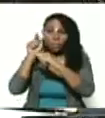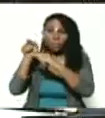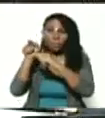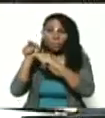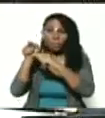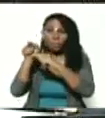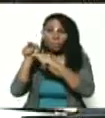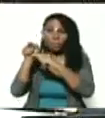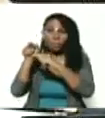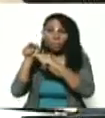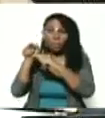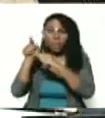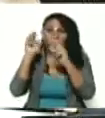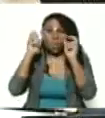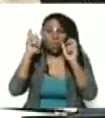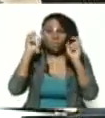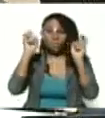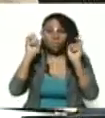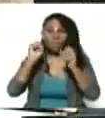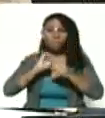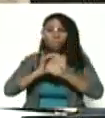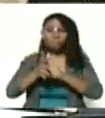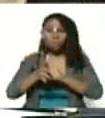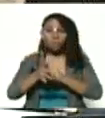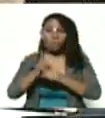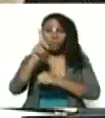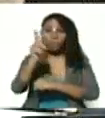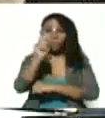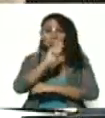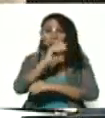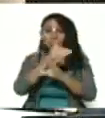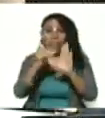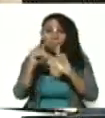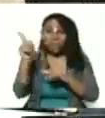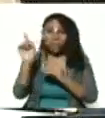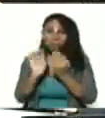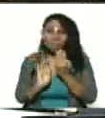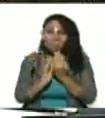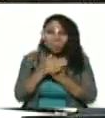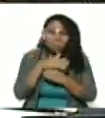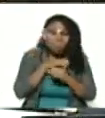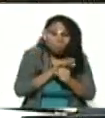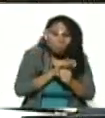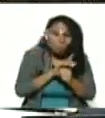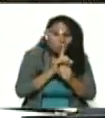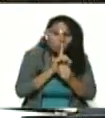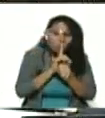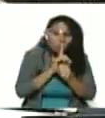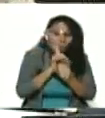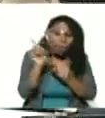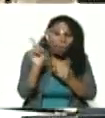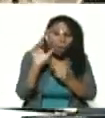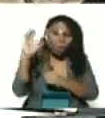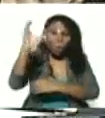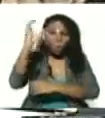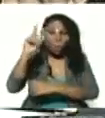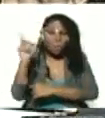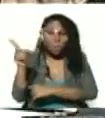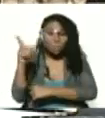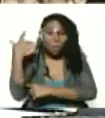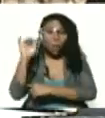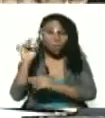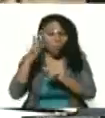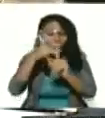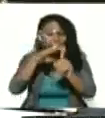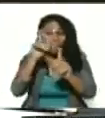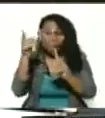en los casos de coronavirus hace un mes y medio lo tenían escondido en Colombia tenemos esa amenaza